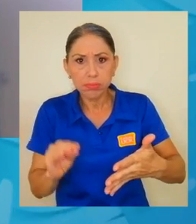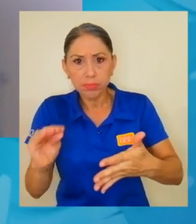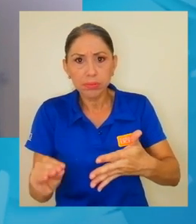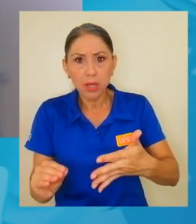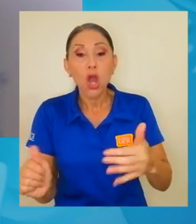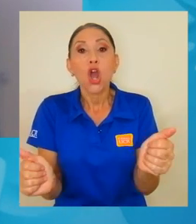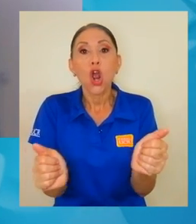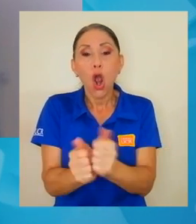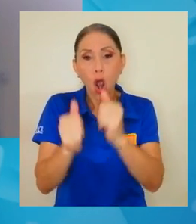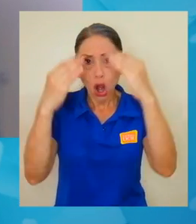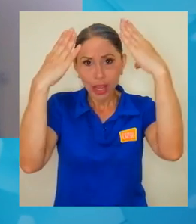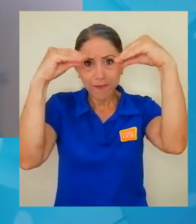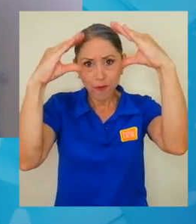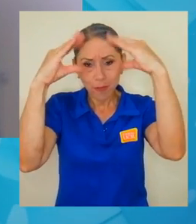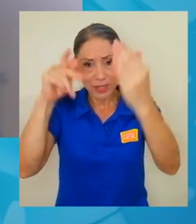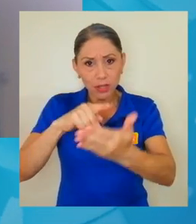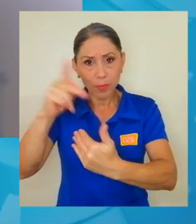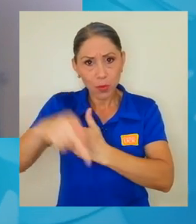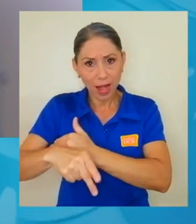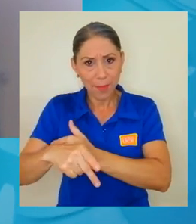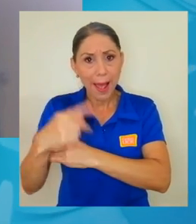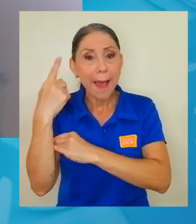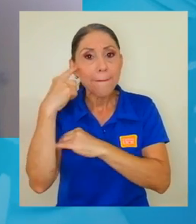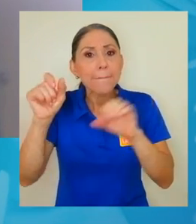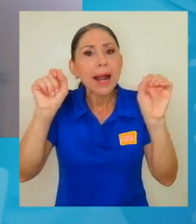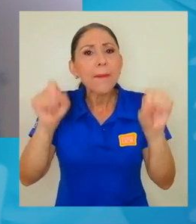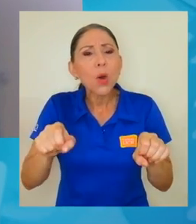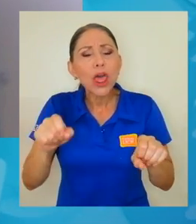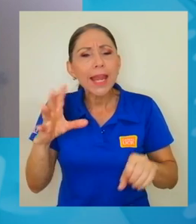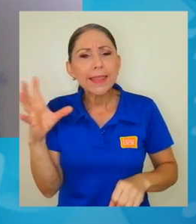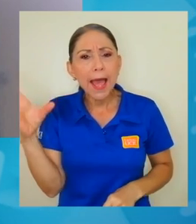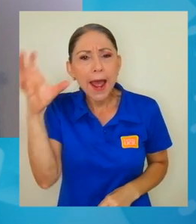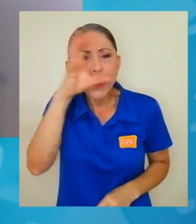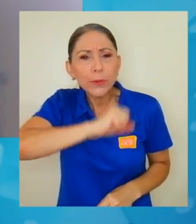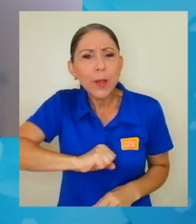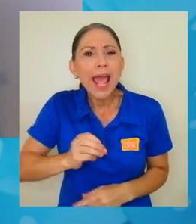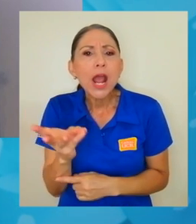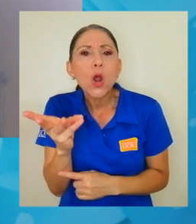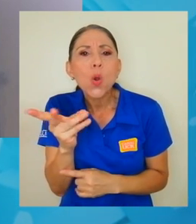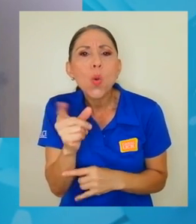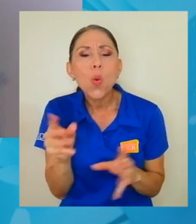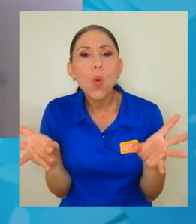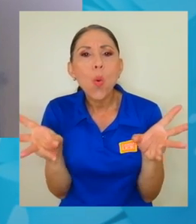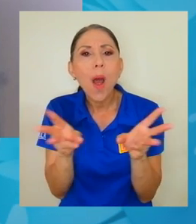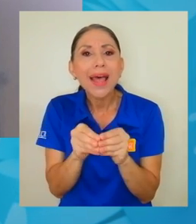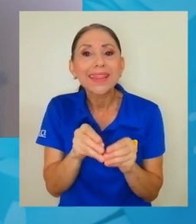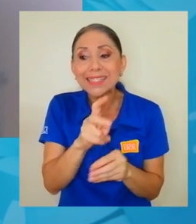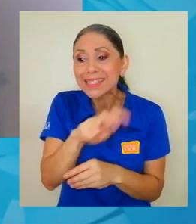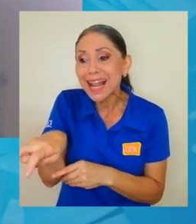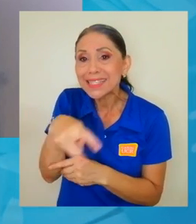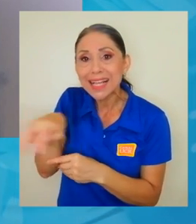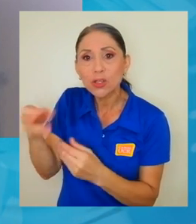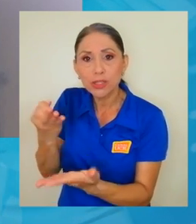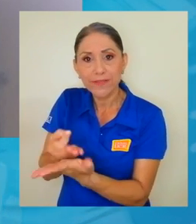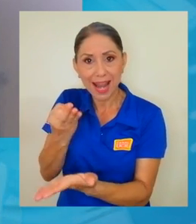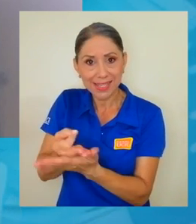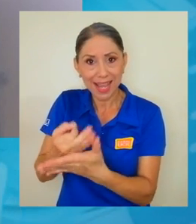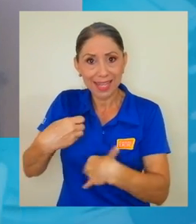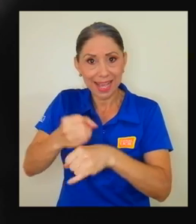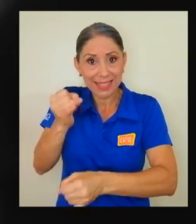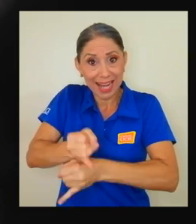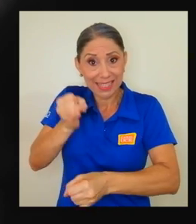que requiere el programa para poder validar cuántas transacciones financieras a nivel electrónico hace la